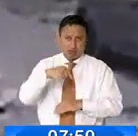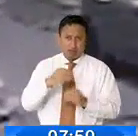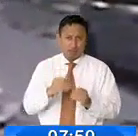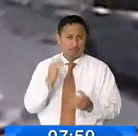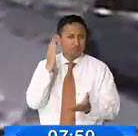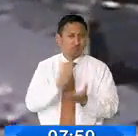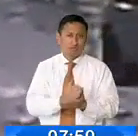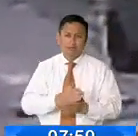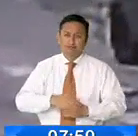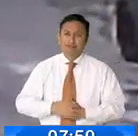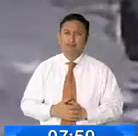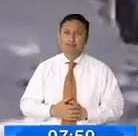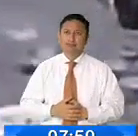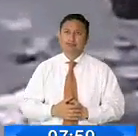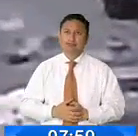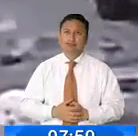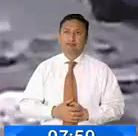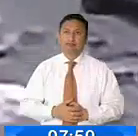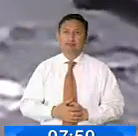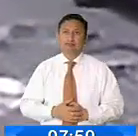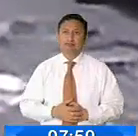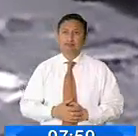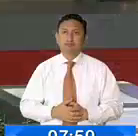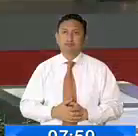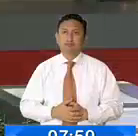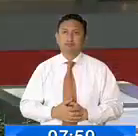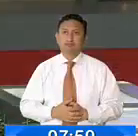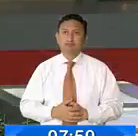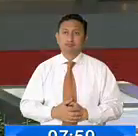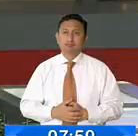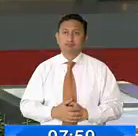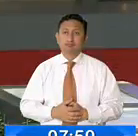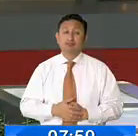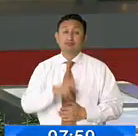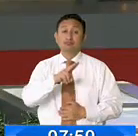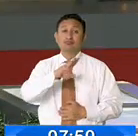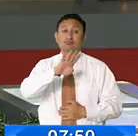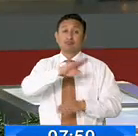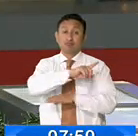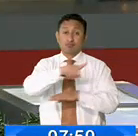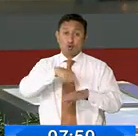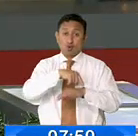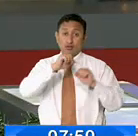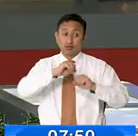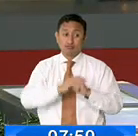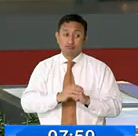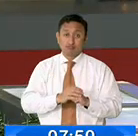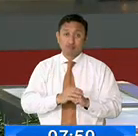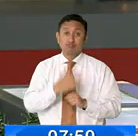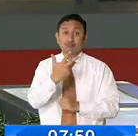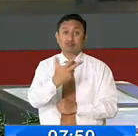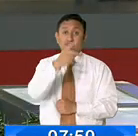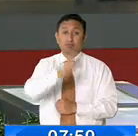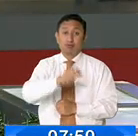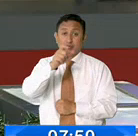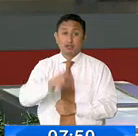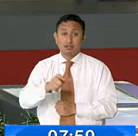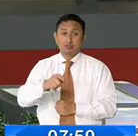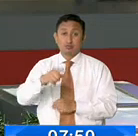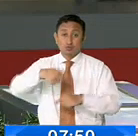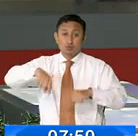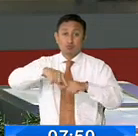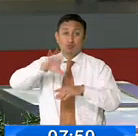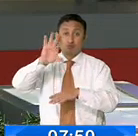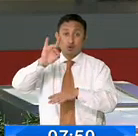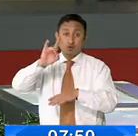delictivos. Informó Priscila Cadena. Y en menos de 24 horas se reportaron asesinatos de tres personas en la zona 8. Esto